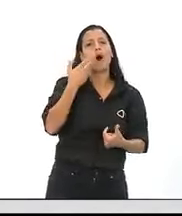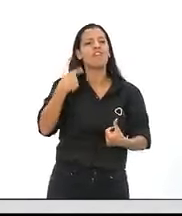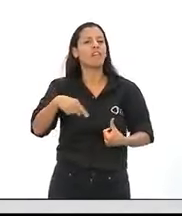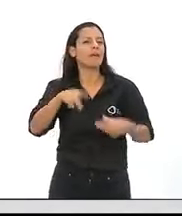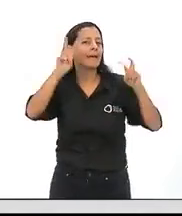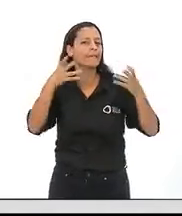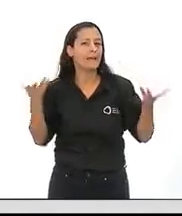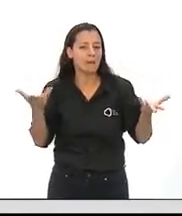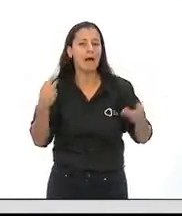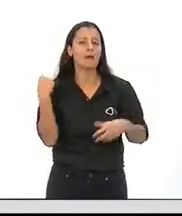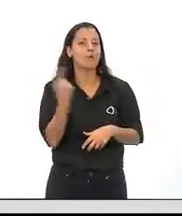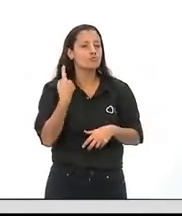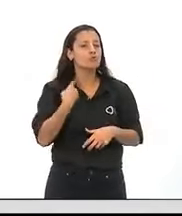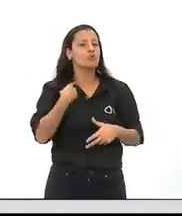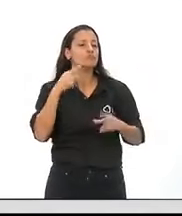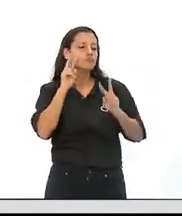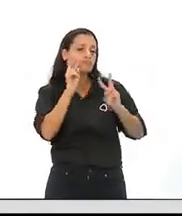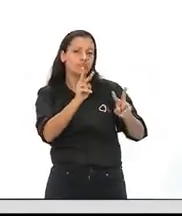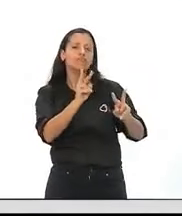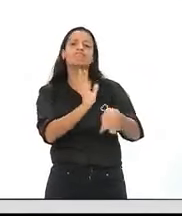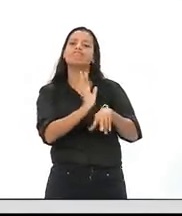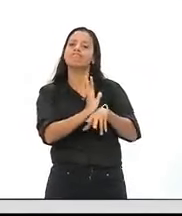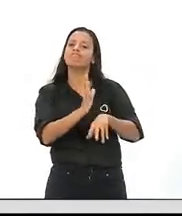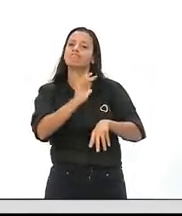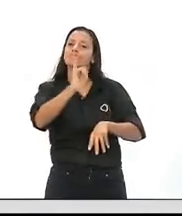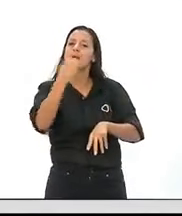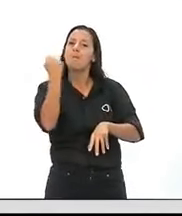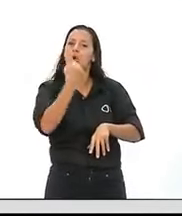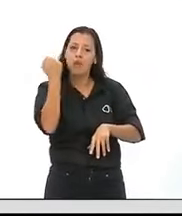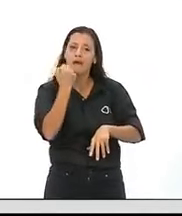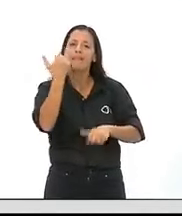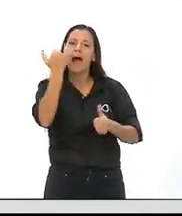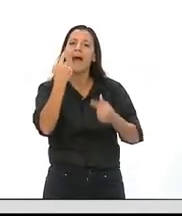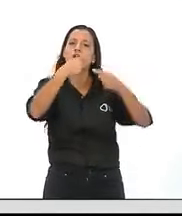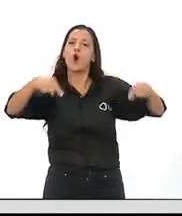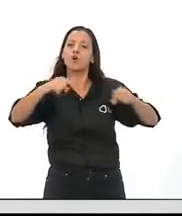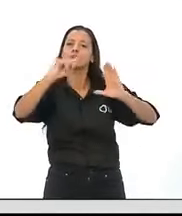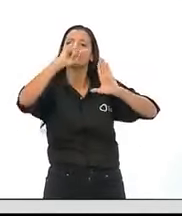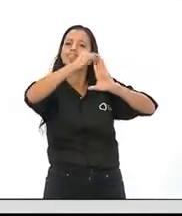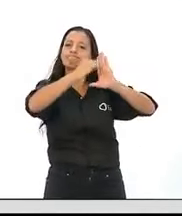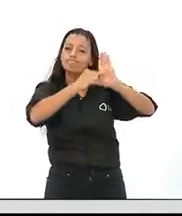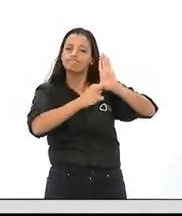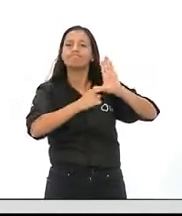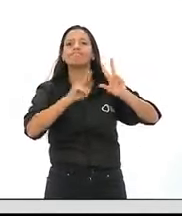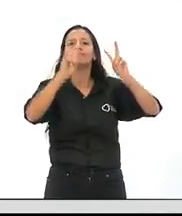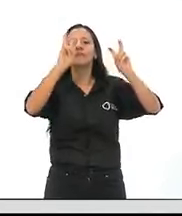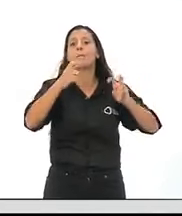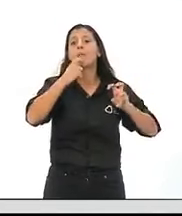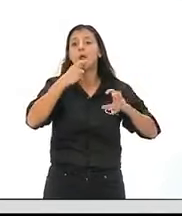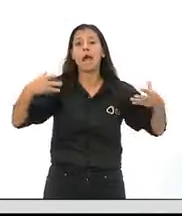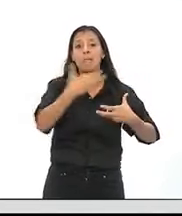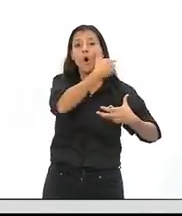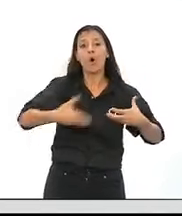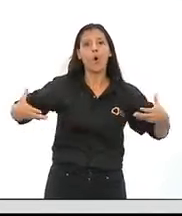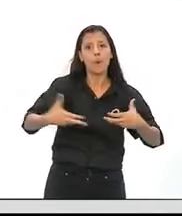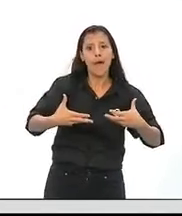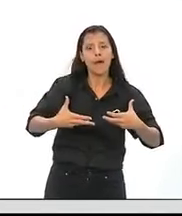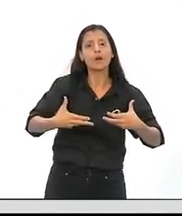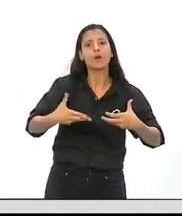es tener en cuenta determinadas cuestiones cuando el impulso de gobierno,